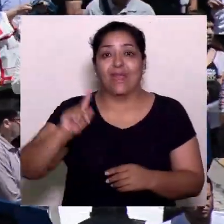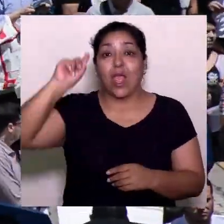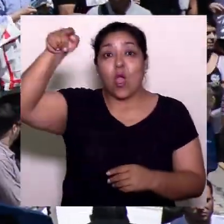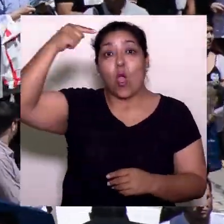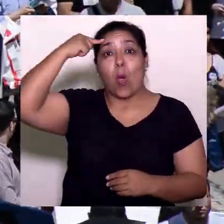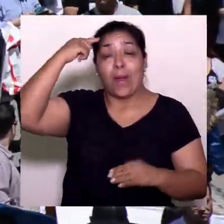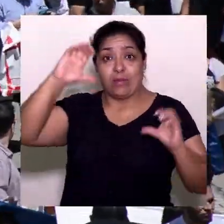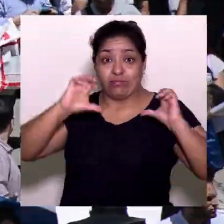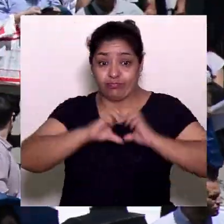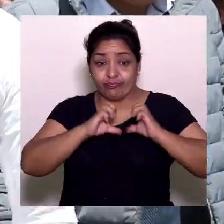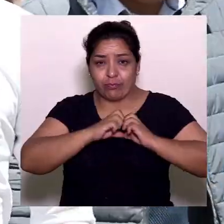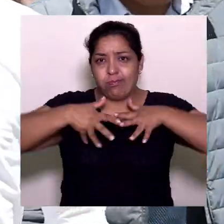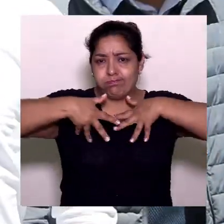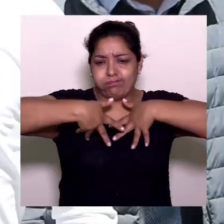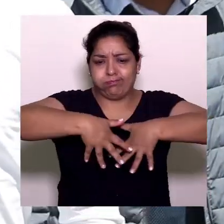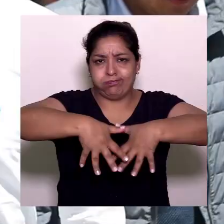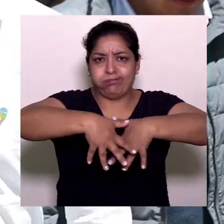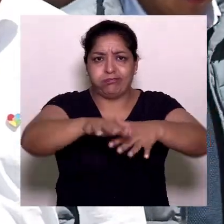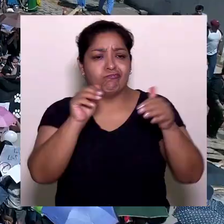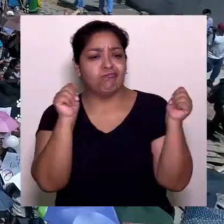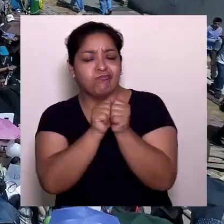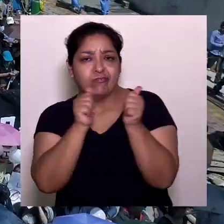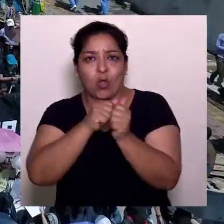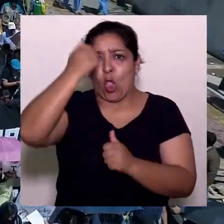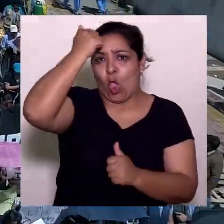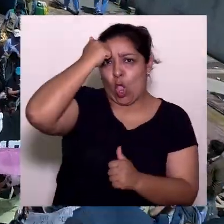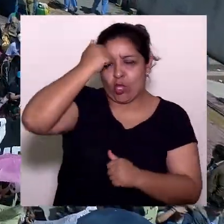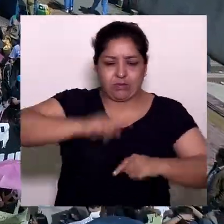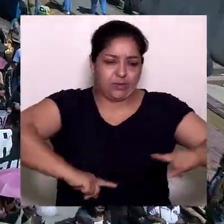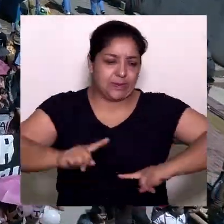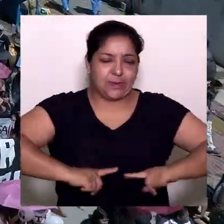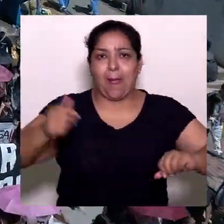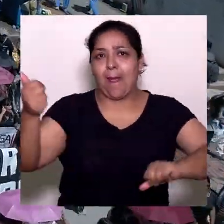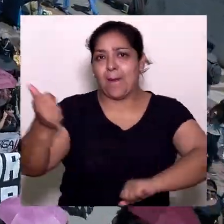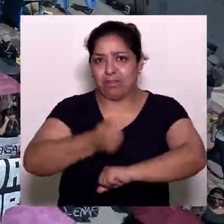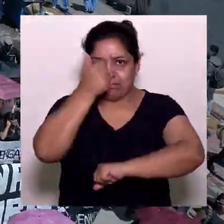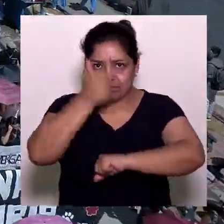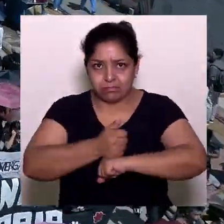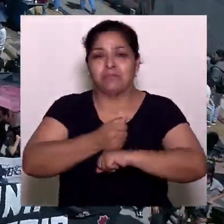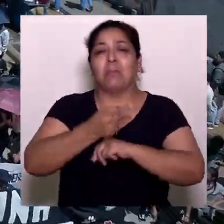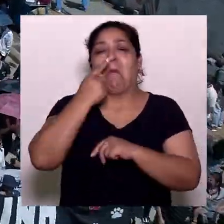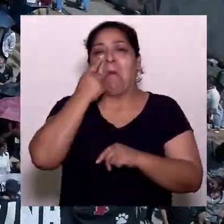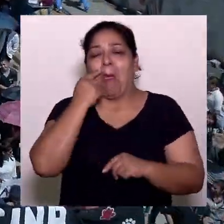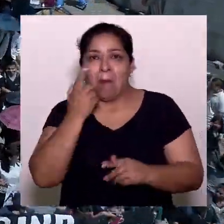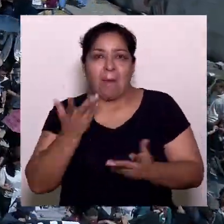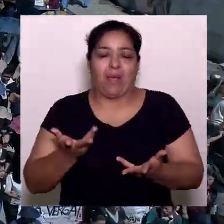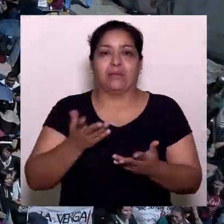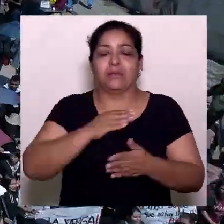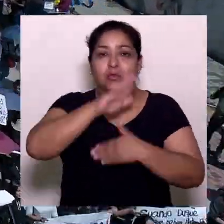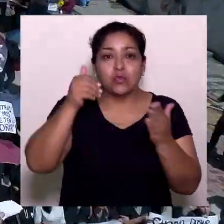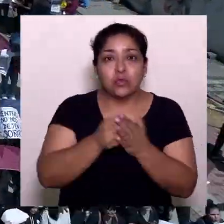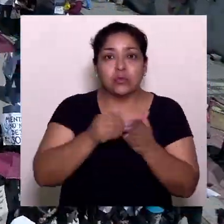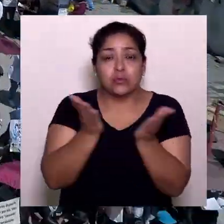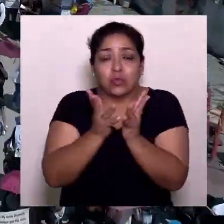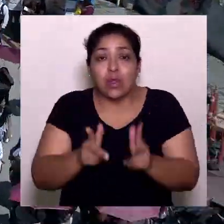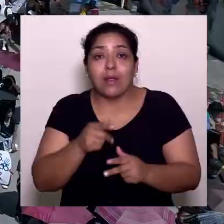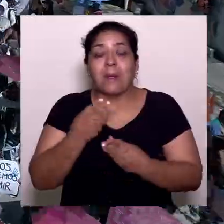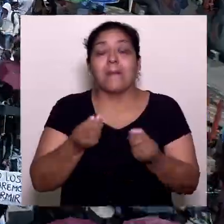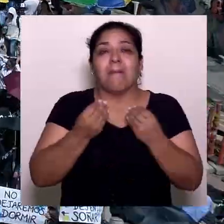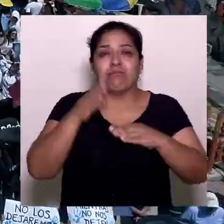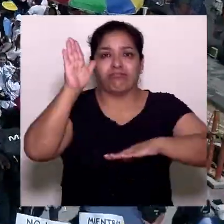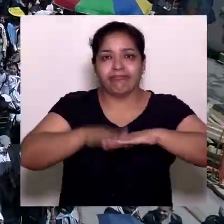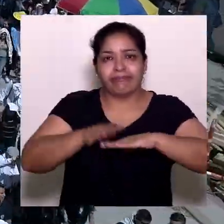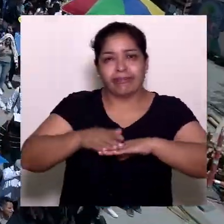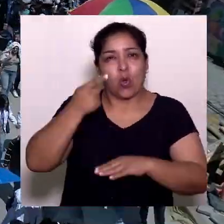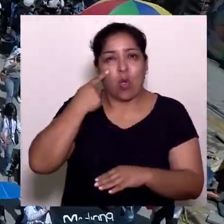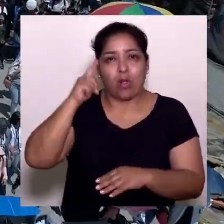El gobernador Camilo Romero marchó junto a los estudiantes, docentes, directivos, padres de familia y ciudadanos en general para hacer